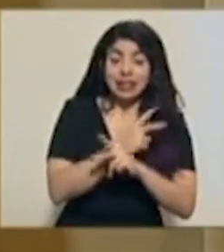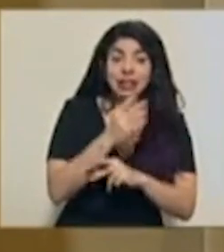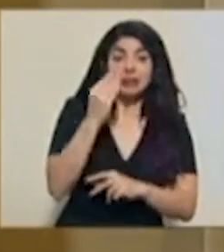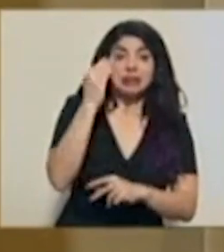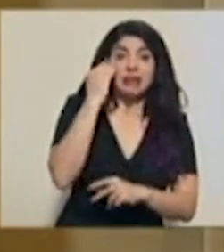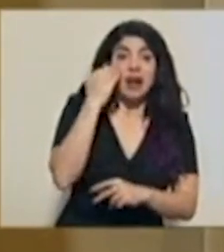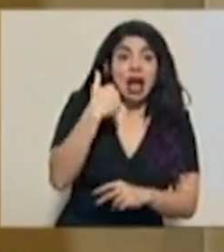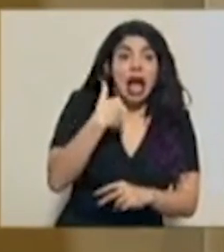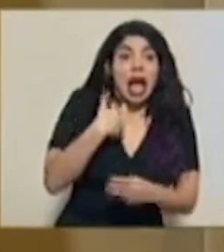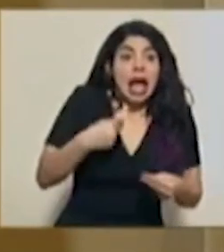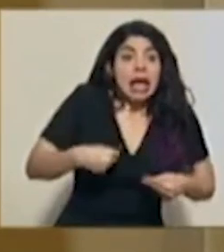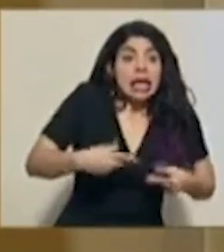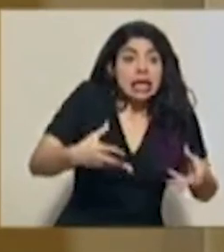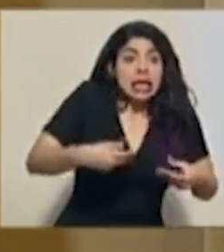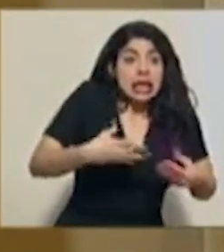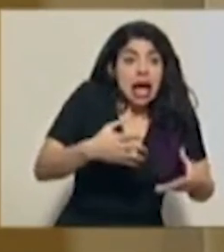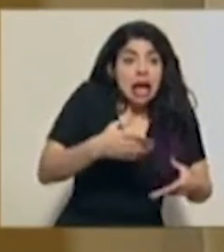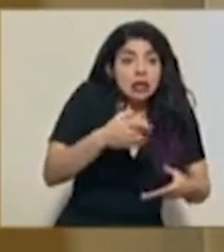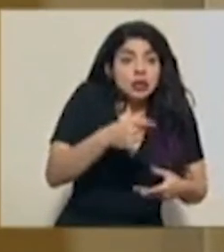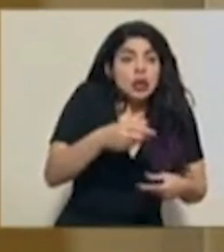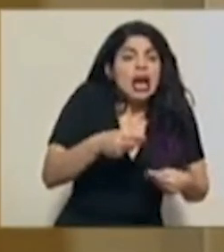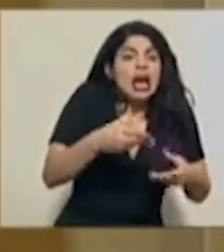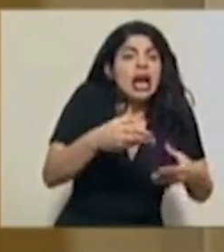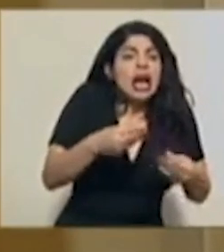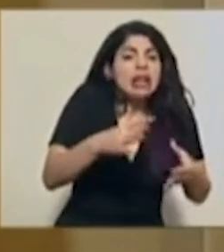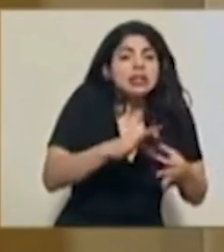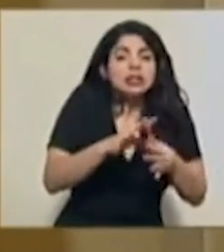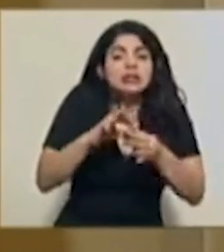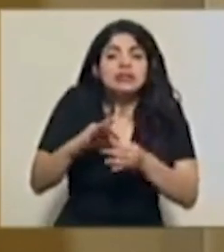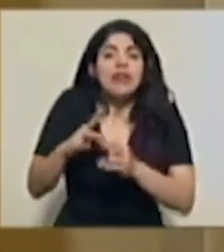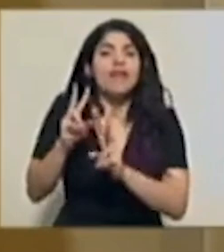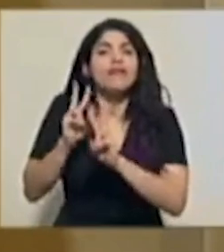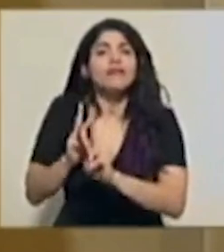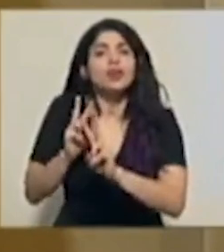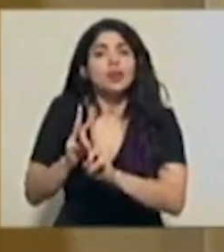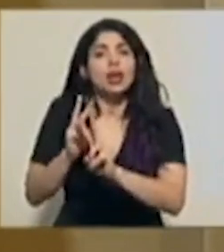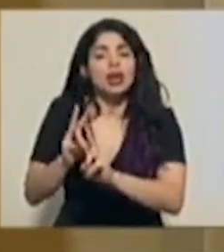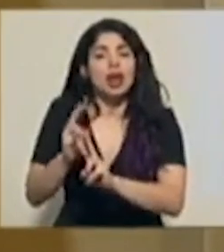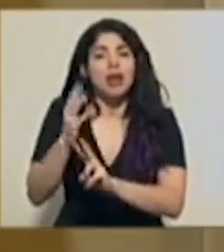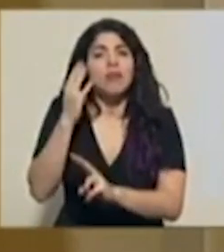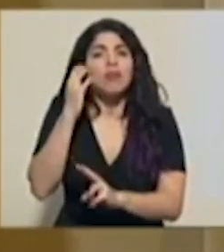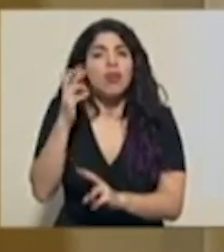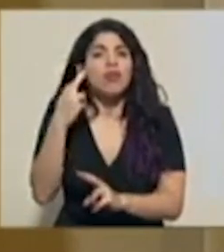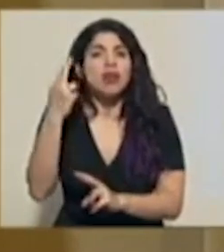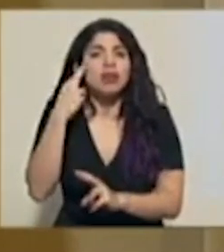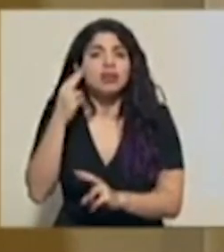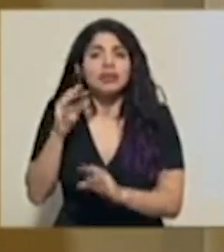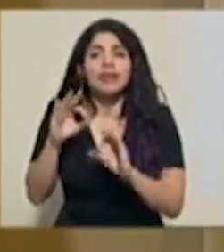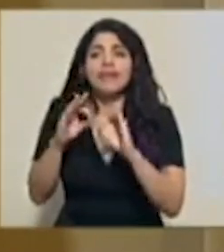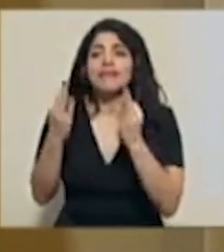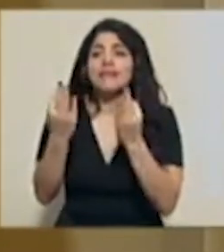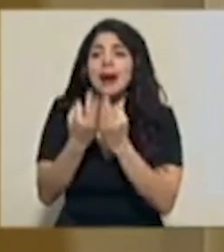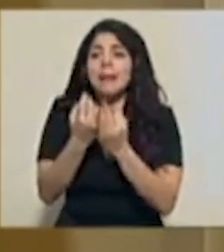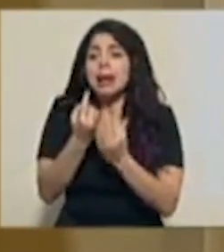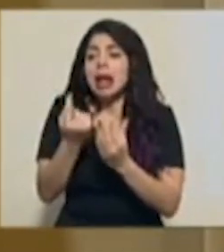asociados a actividades funerarias debido a la muerte de algunos de los miembros del hogar por razón